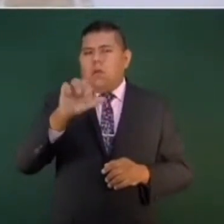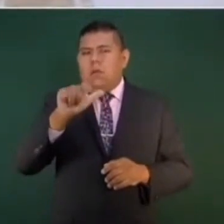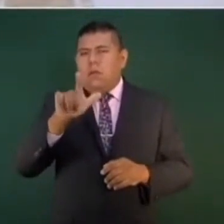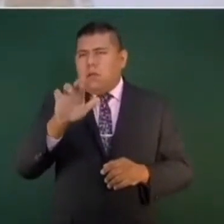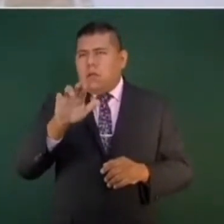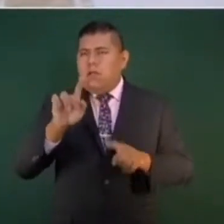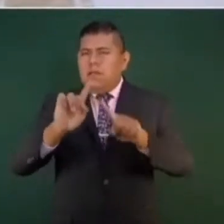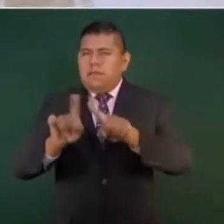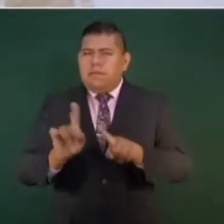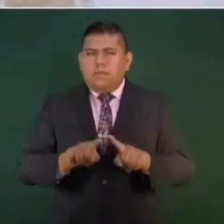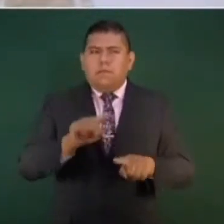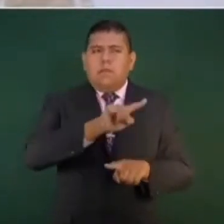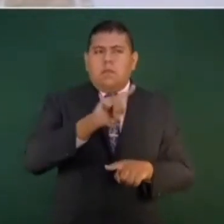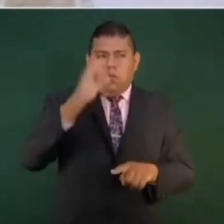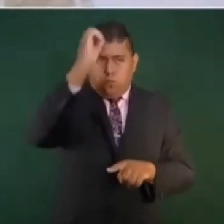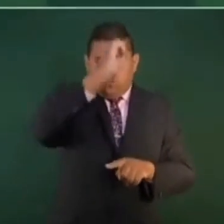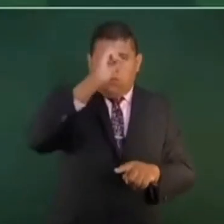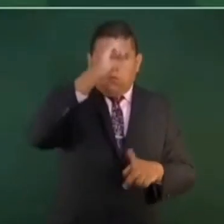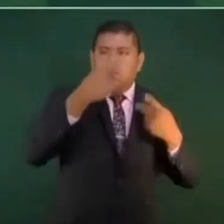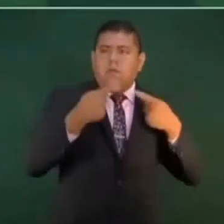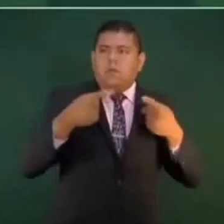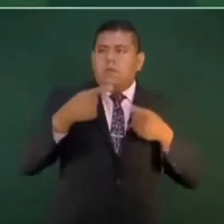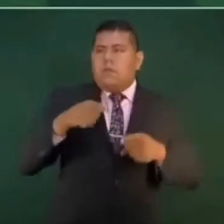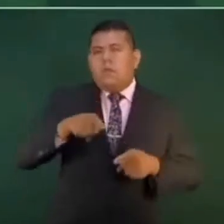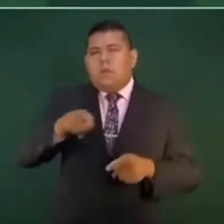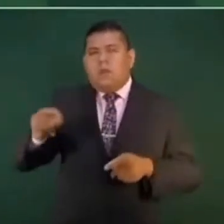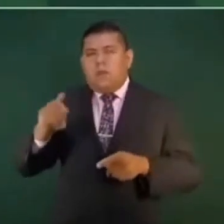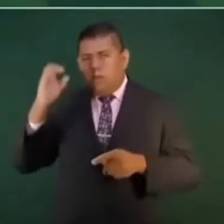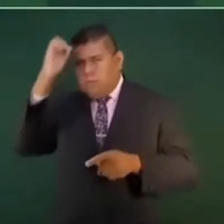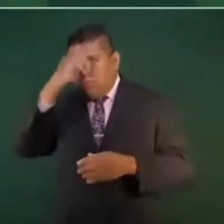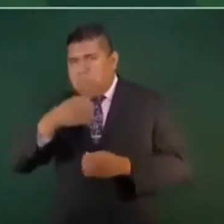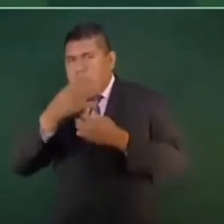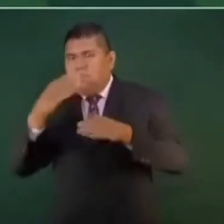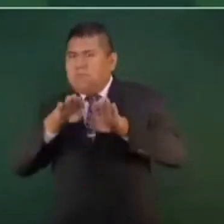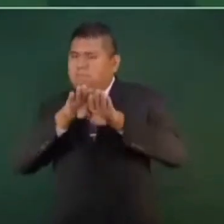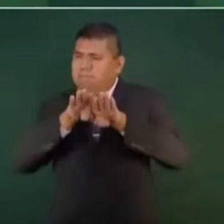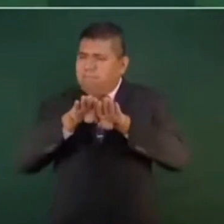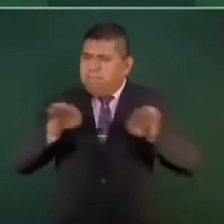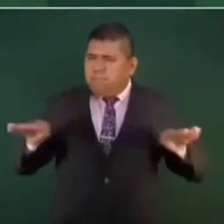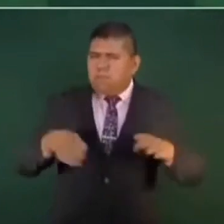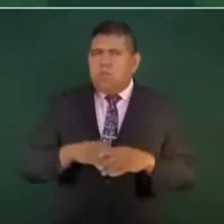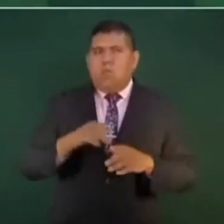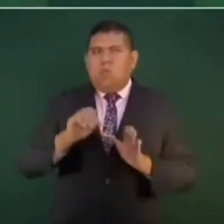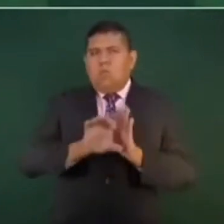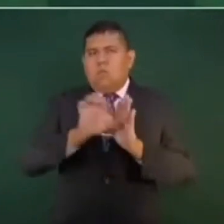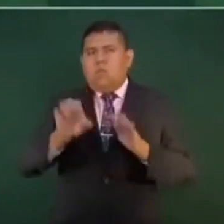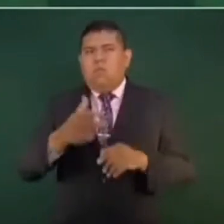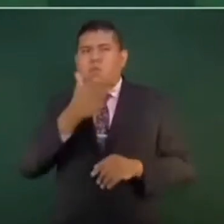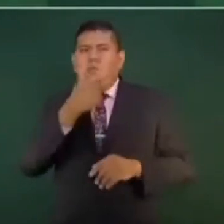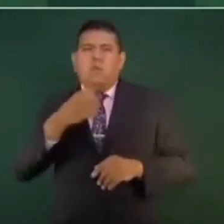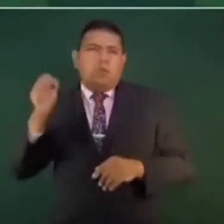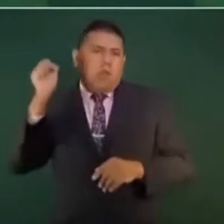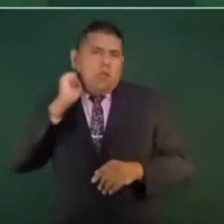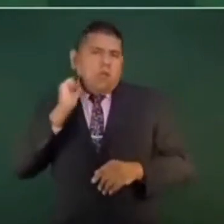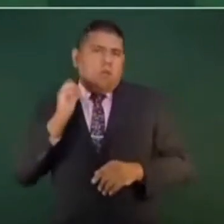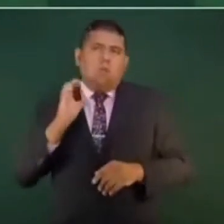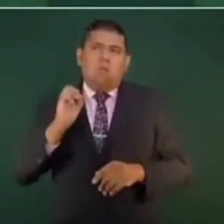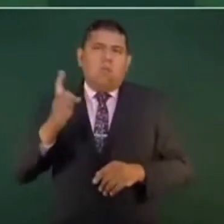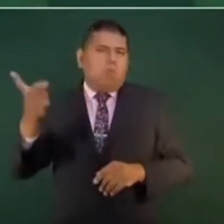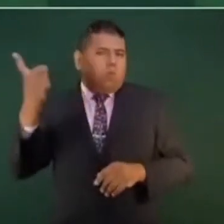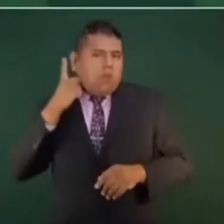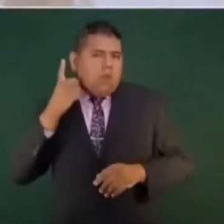de un senador o de un diputado